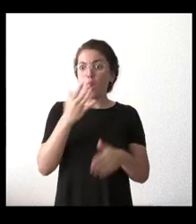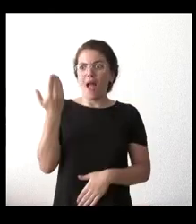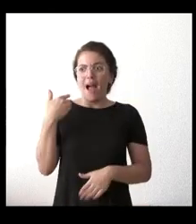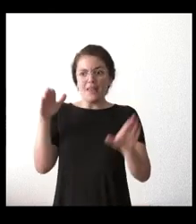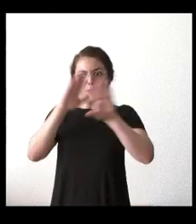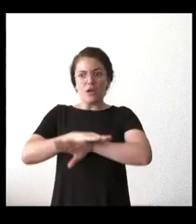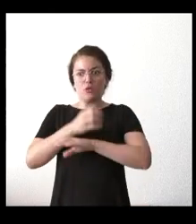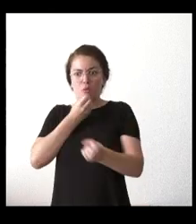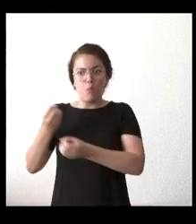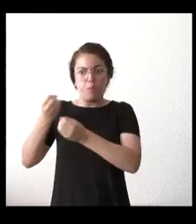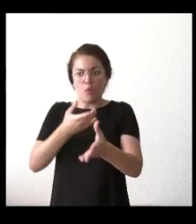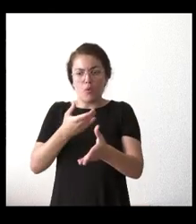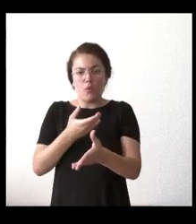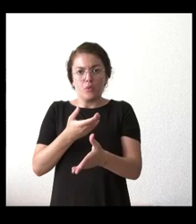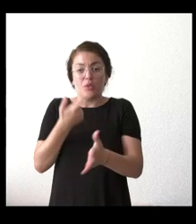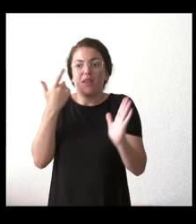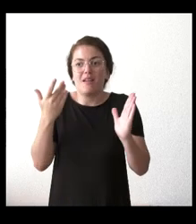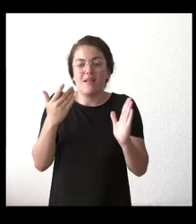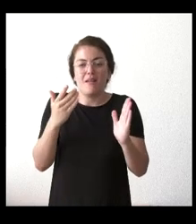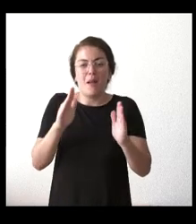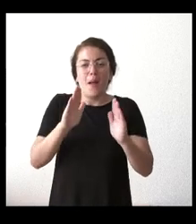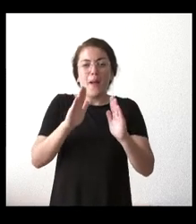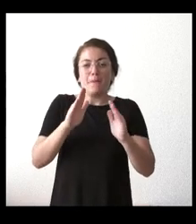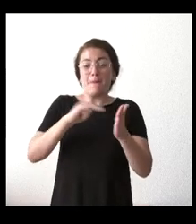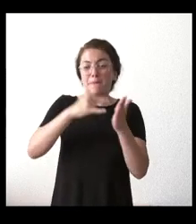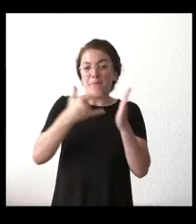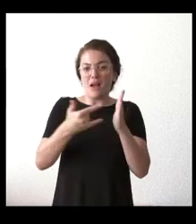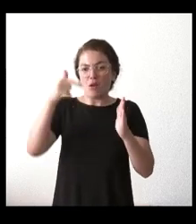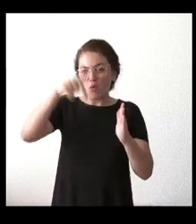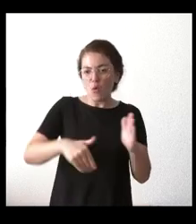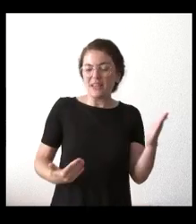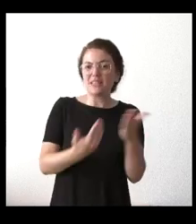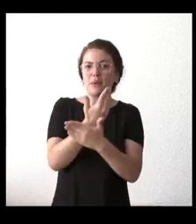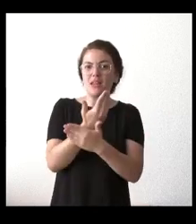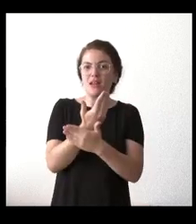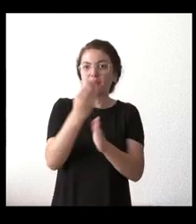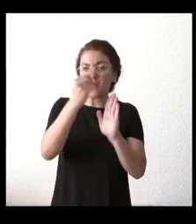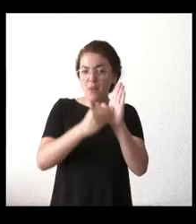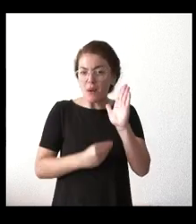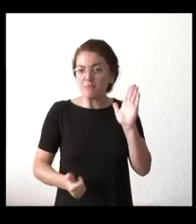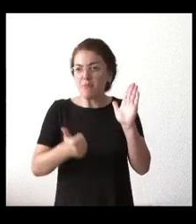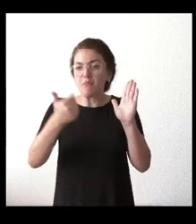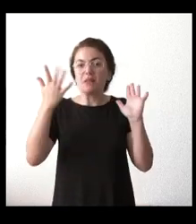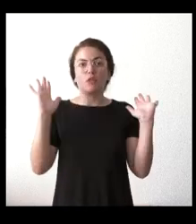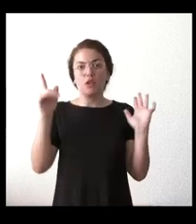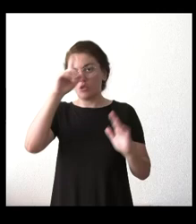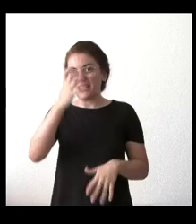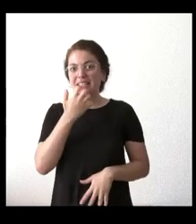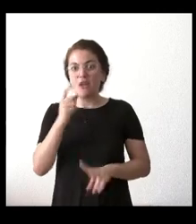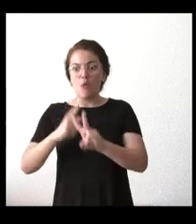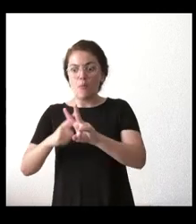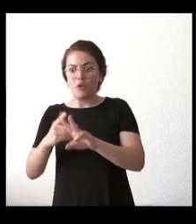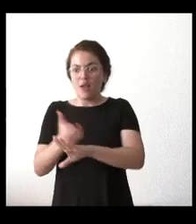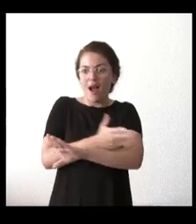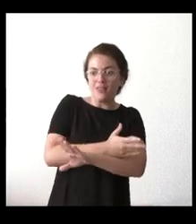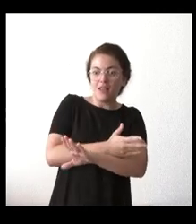noche y, claro, la ampliación del plan no ha sido abordada hasta hoy por la mañana. Se anticiparon desde Vox unas medidas que ni siquiera habían sido tratadas en el Consejo